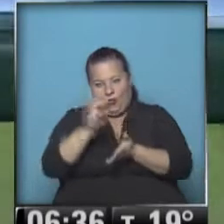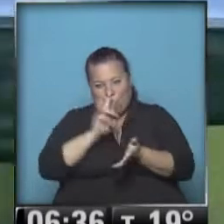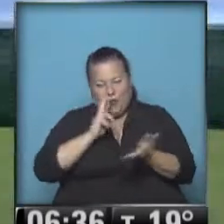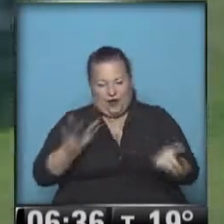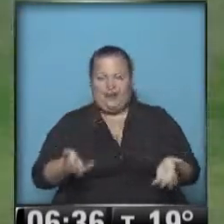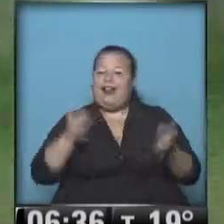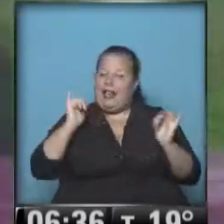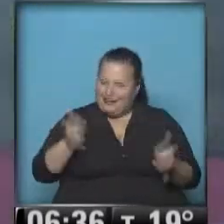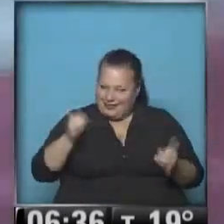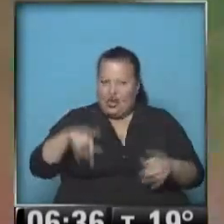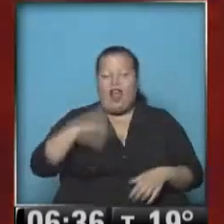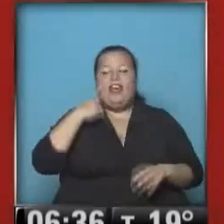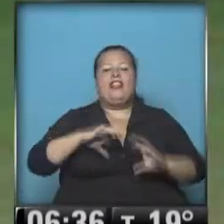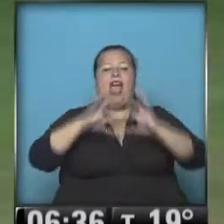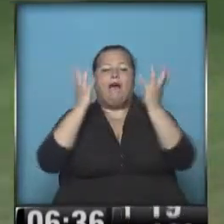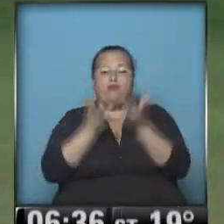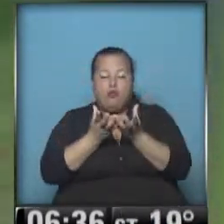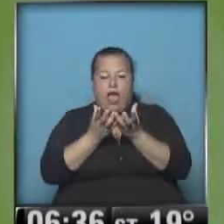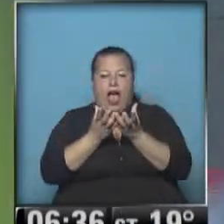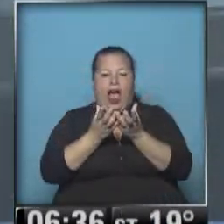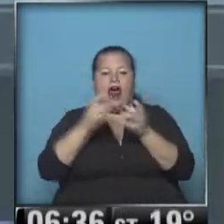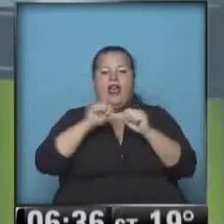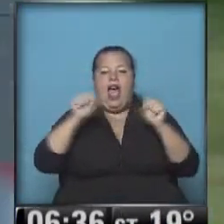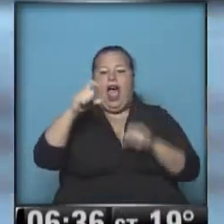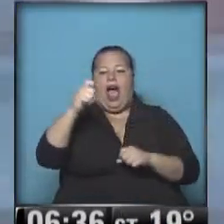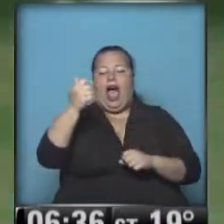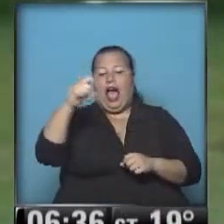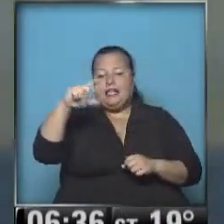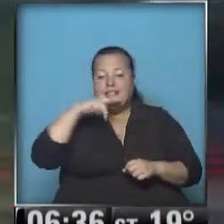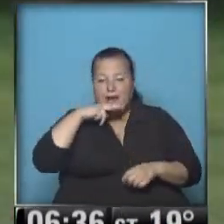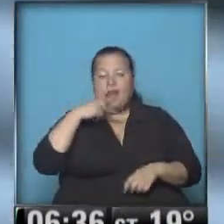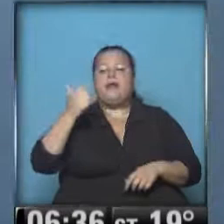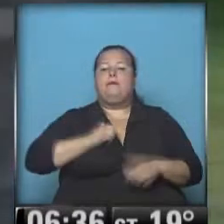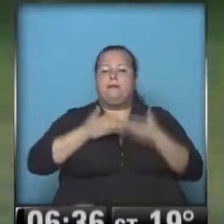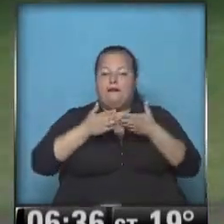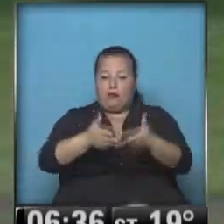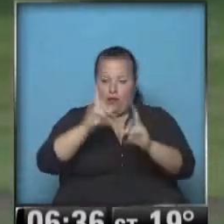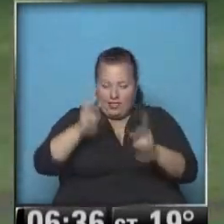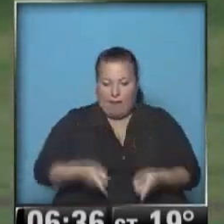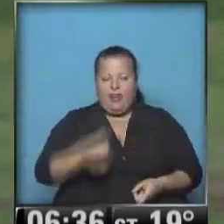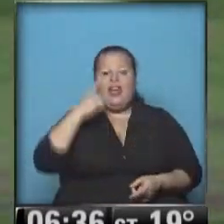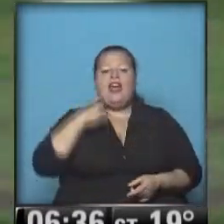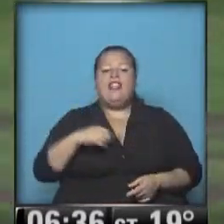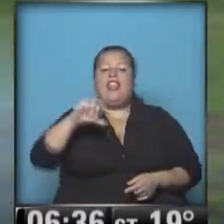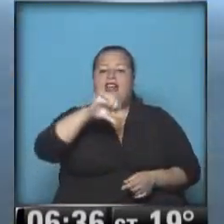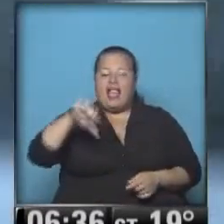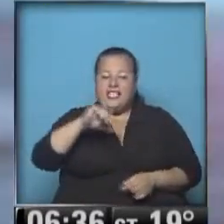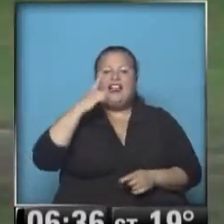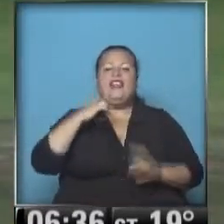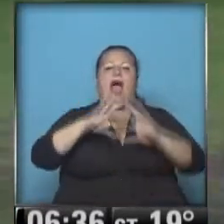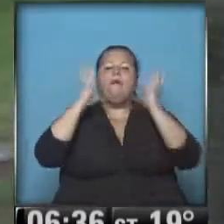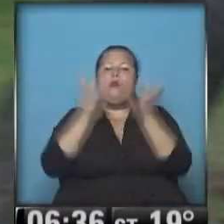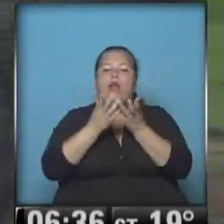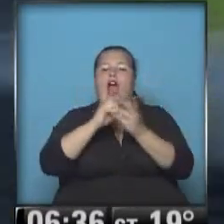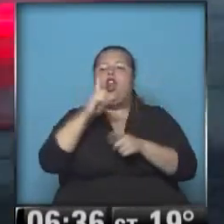supuesto. Pero claro que sí, en el Día Mundial del Ataque Cerebrovascular, en el Día de la Prefectura Naval Argentina, Día del Aceitero y Día Mundial